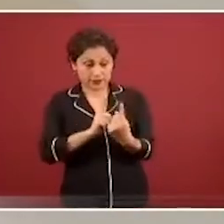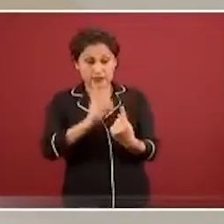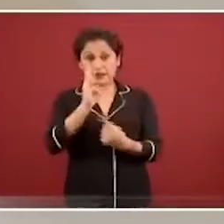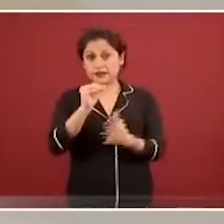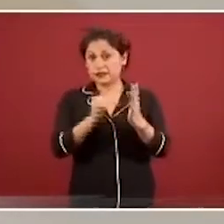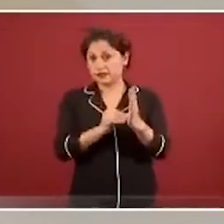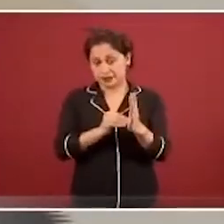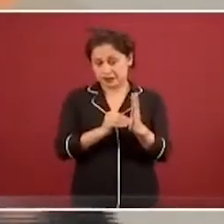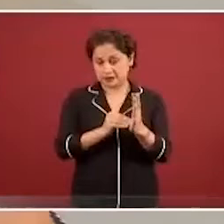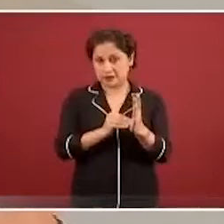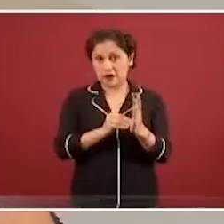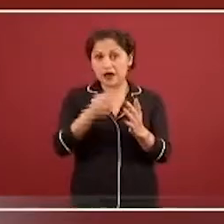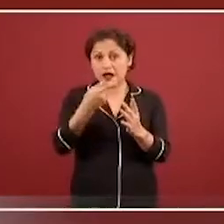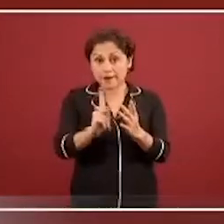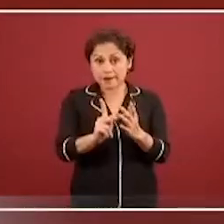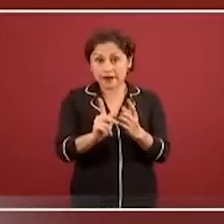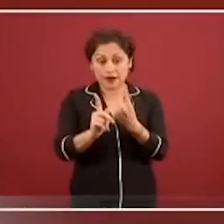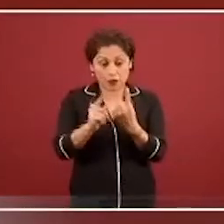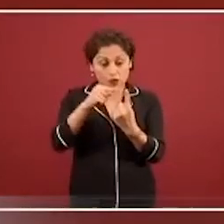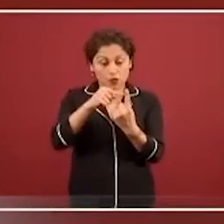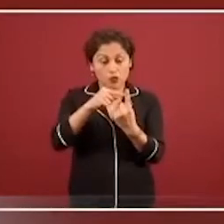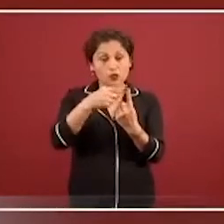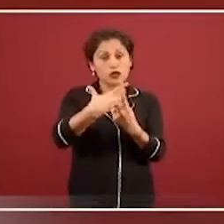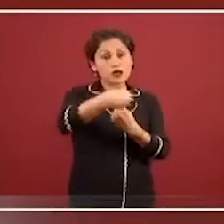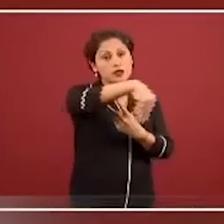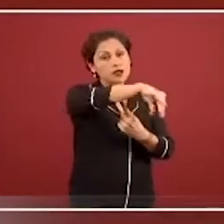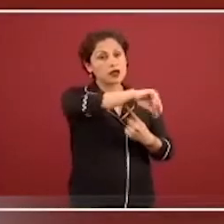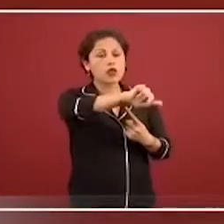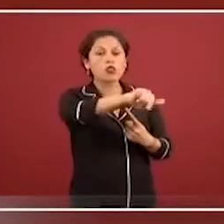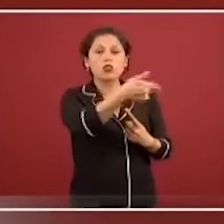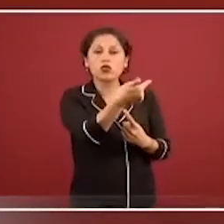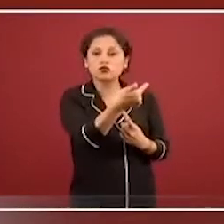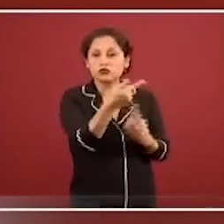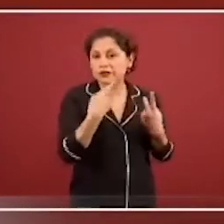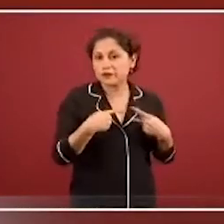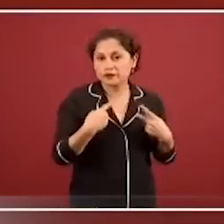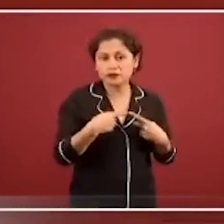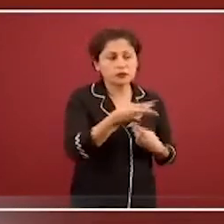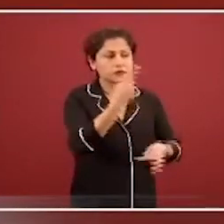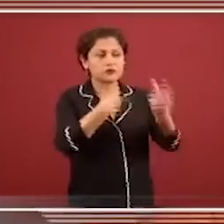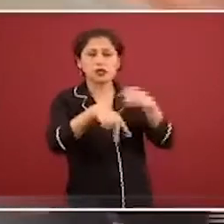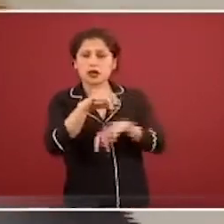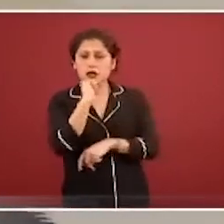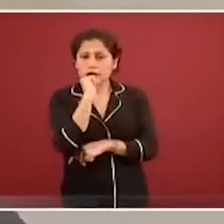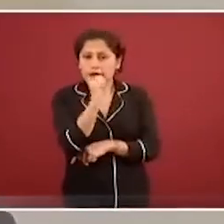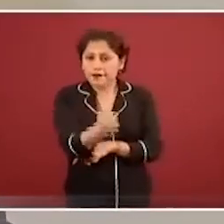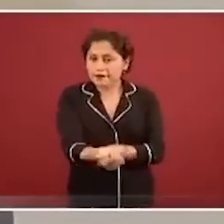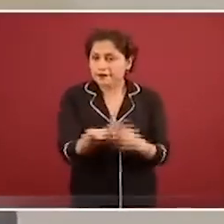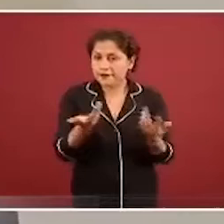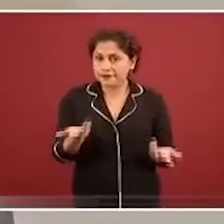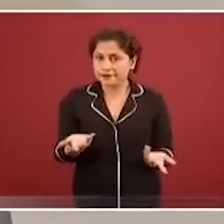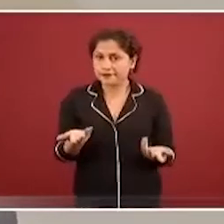cada una de ellas representa a otros 12, vamos a redondearlo, que no fueron a consulta, que no